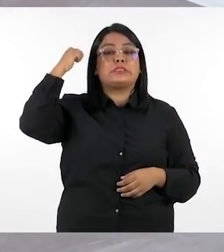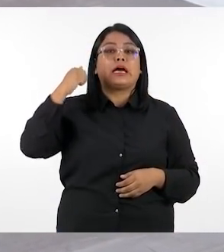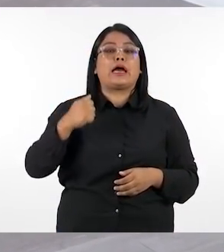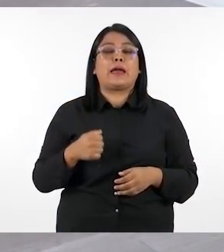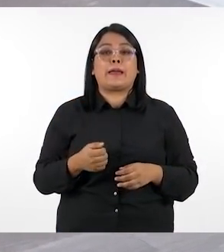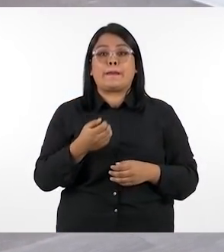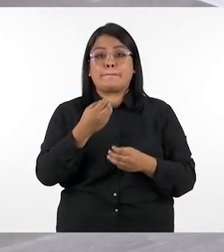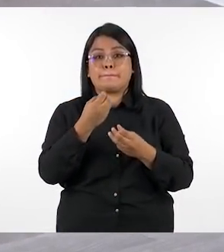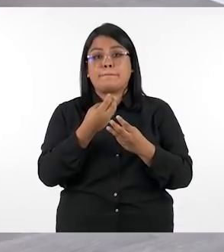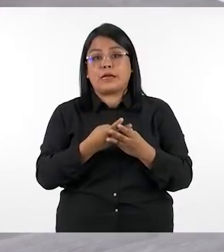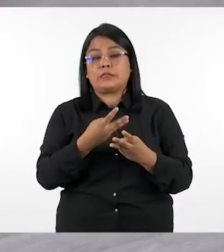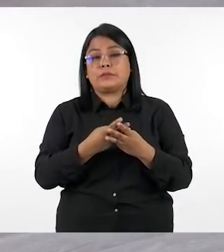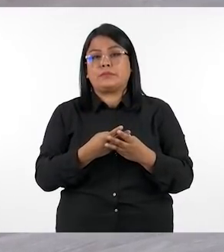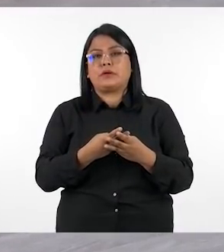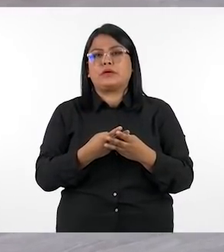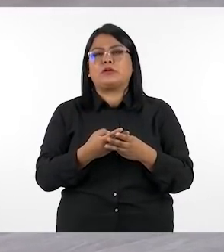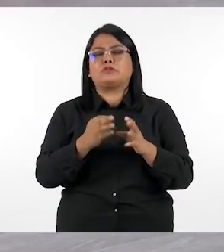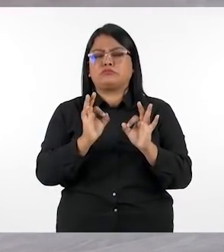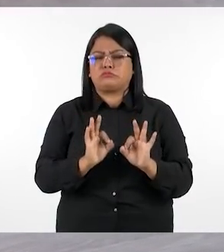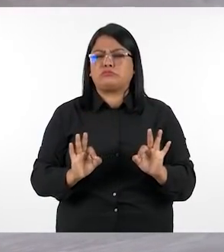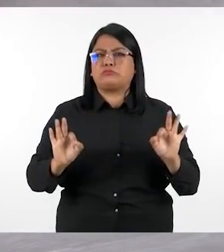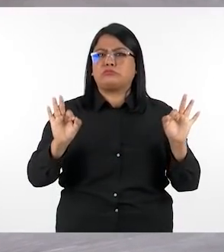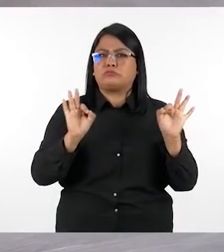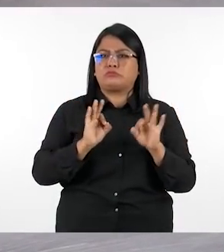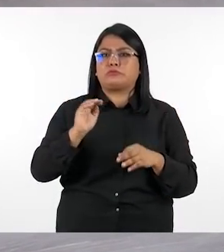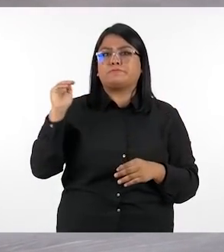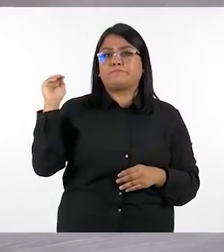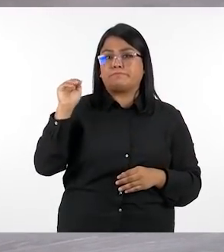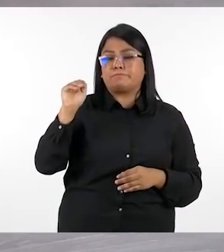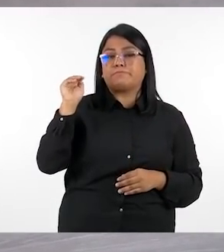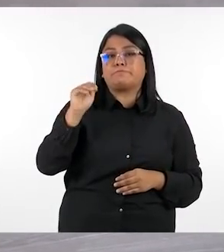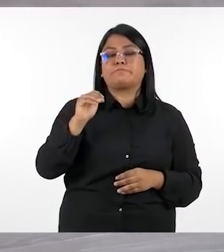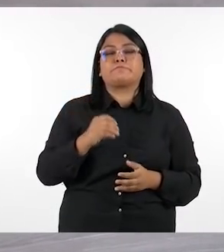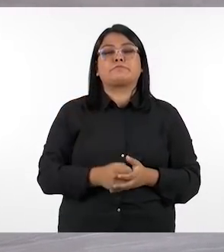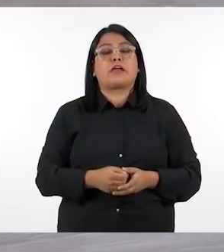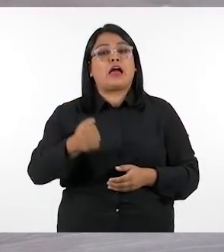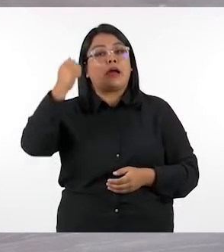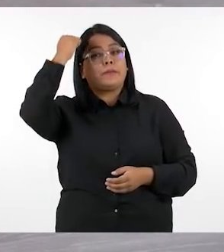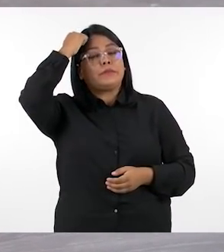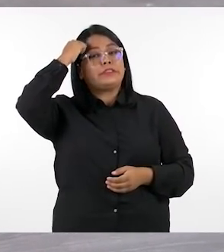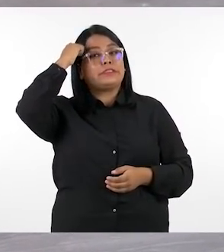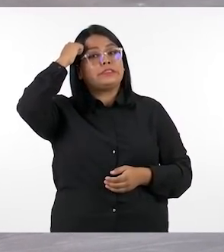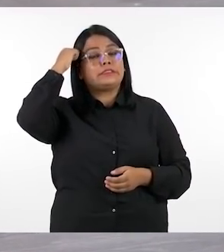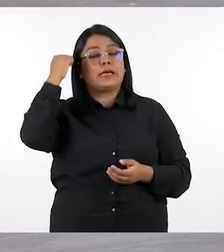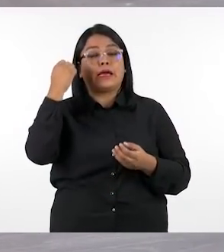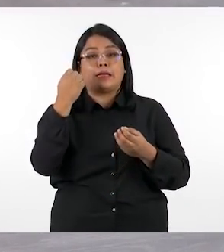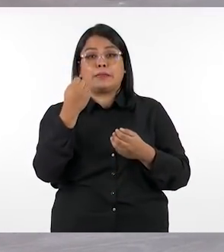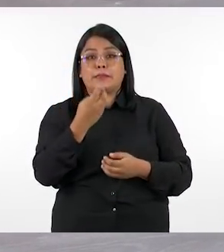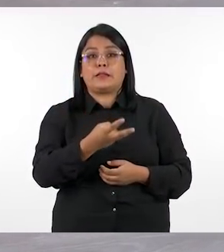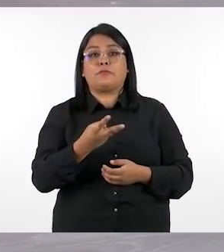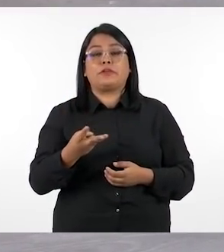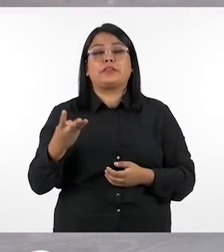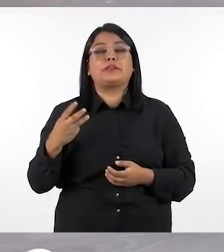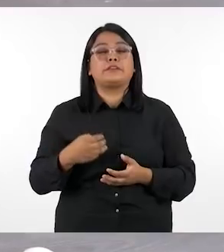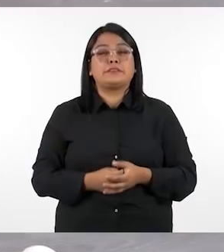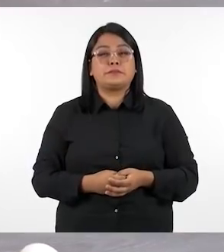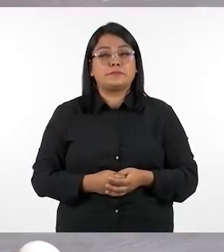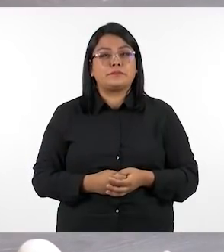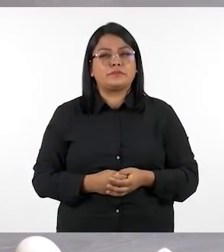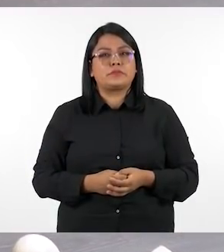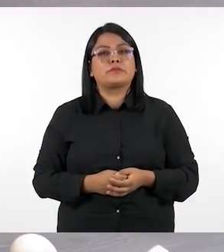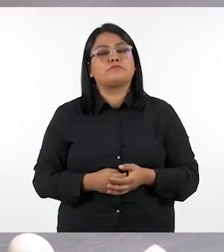aprendizaje de las matemáticas y mejorar pues la enseñanza y aprendizaje de esta materia